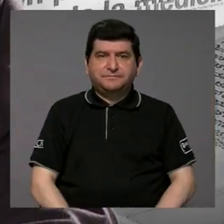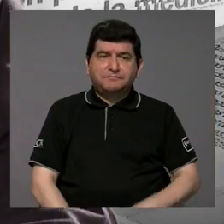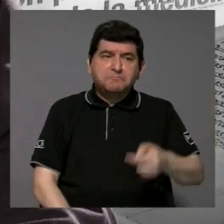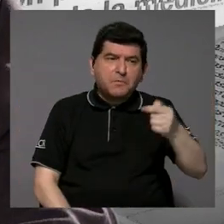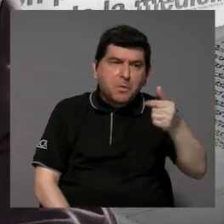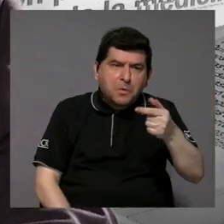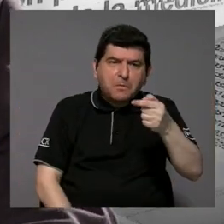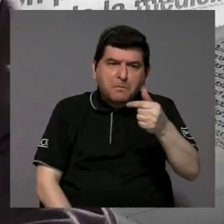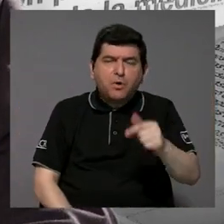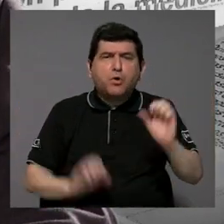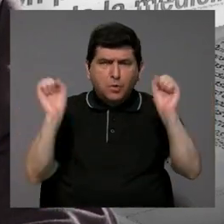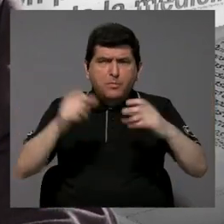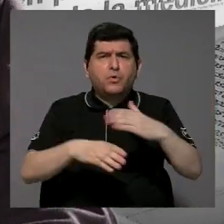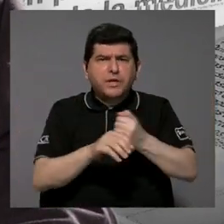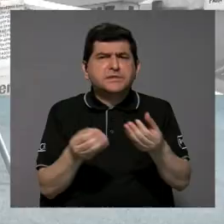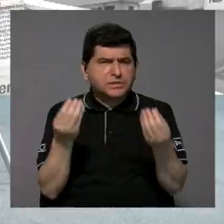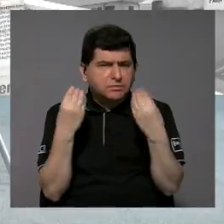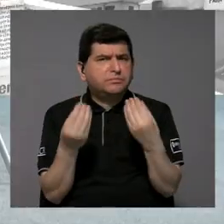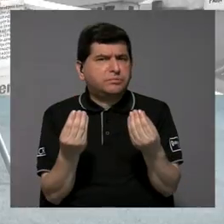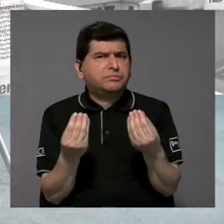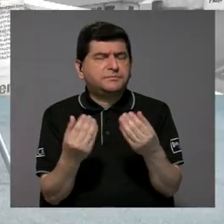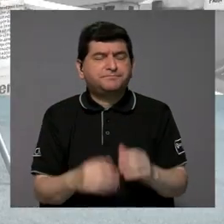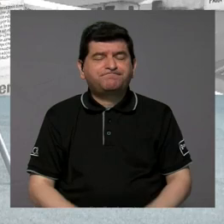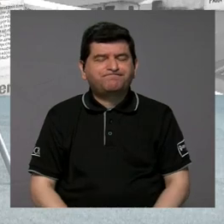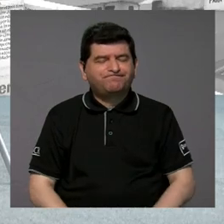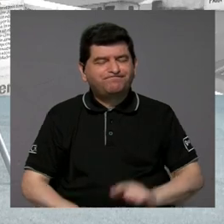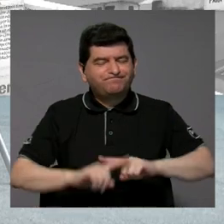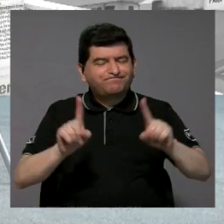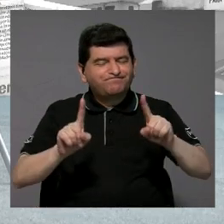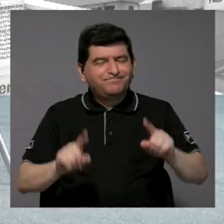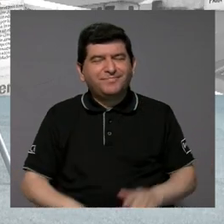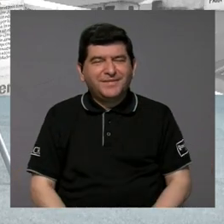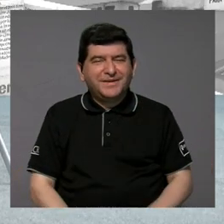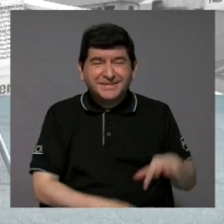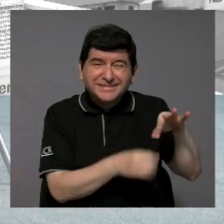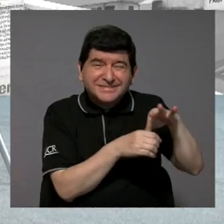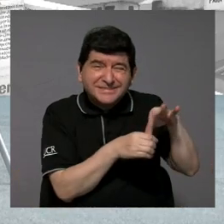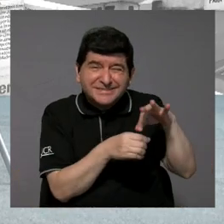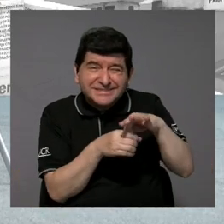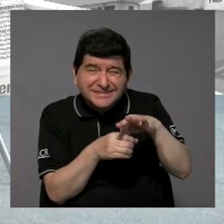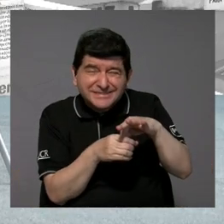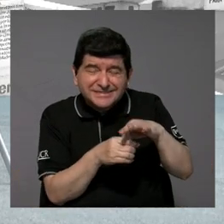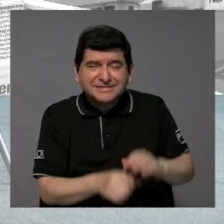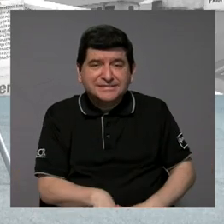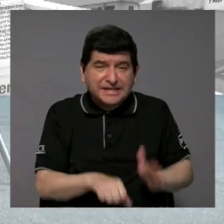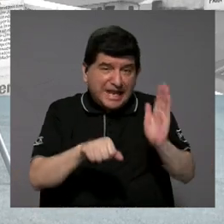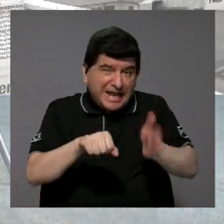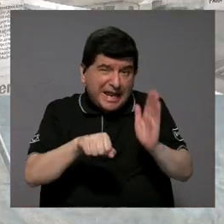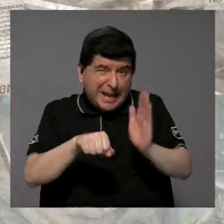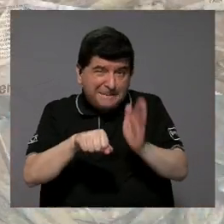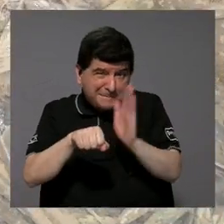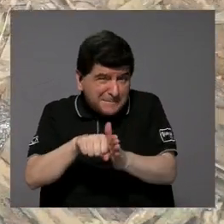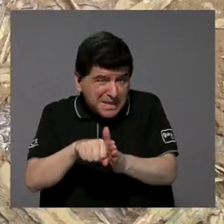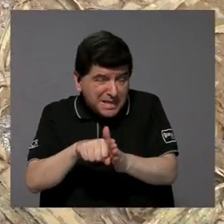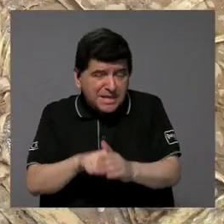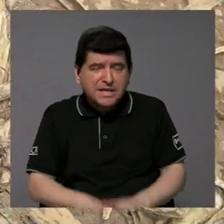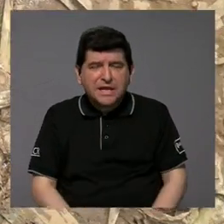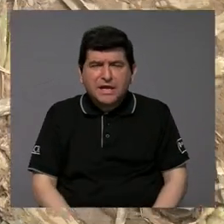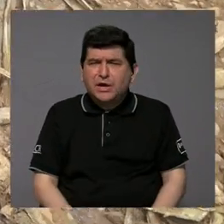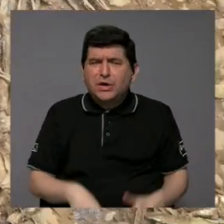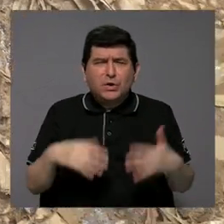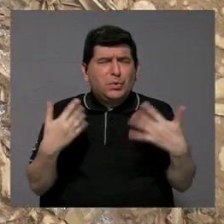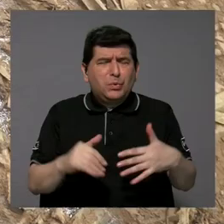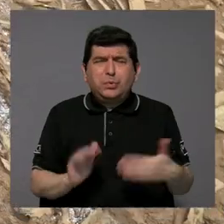poquitos podemos hacer mucho. Desgraciadamente hay cultivos que, por ejemplo, la piña es un cultivo muy